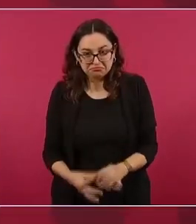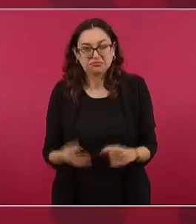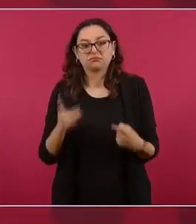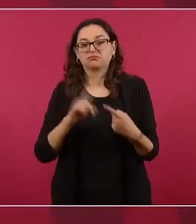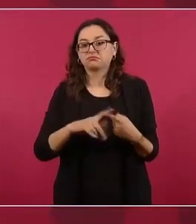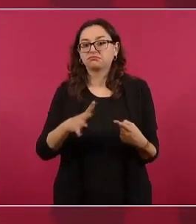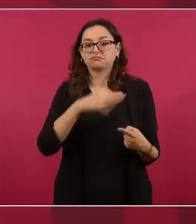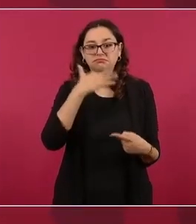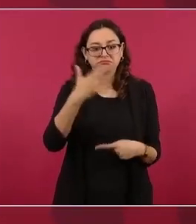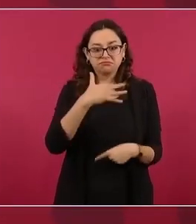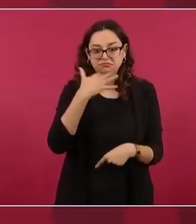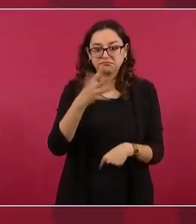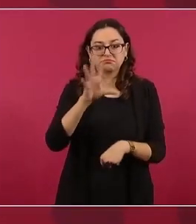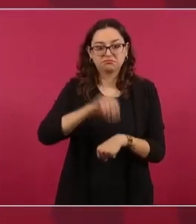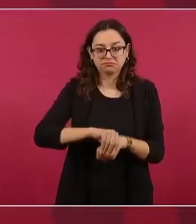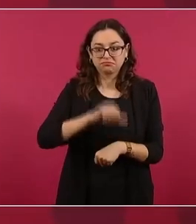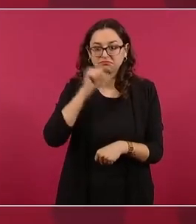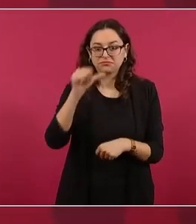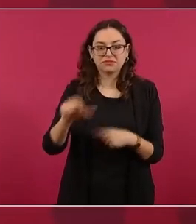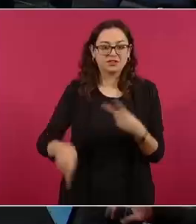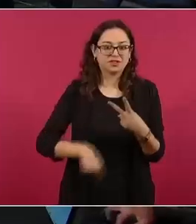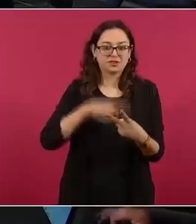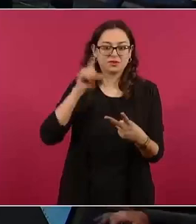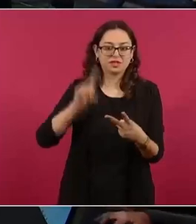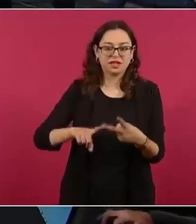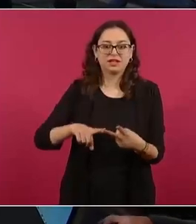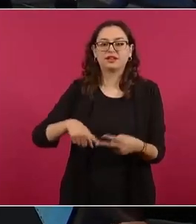cero impunidad